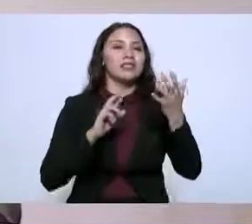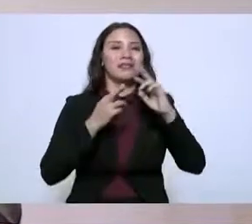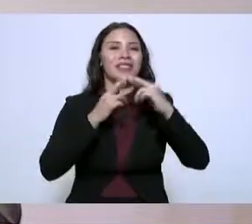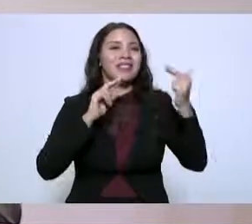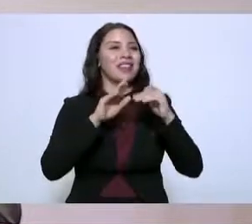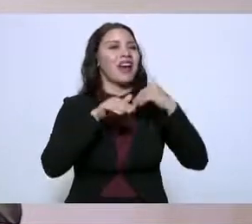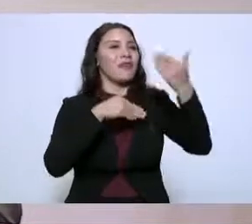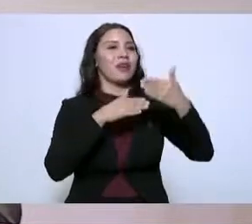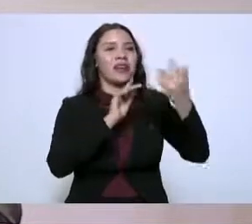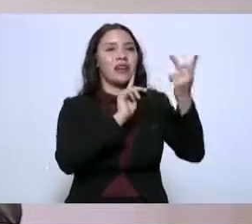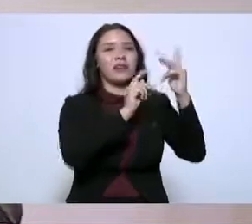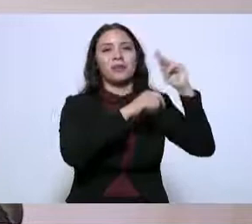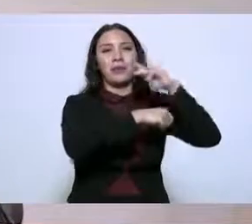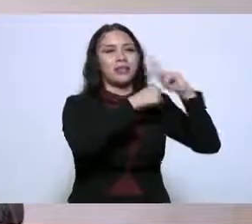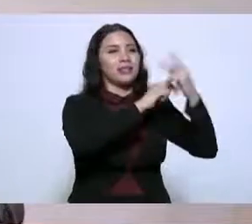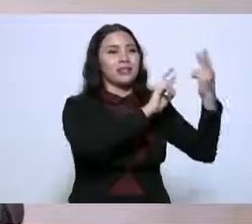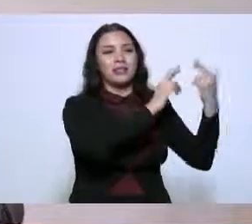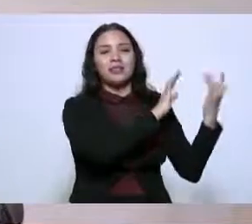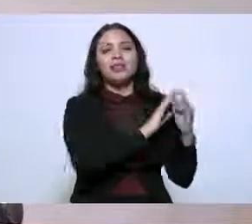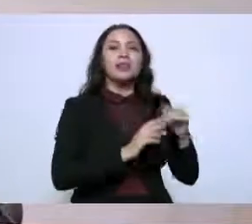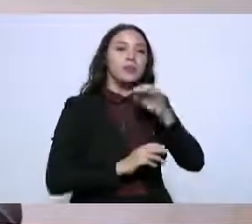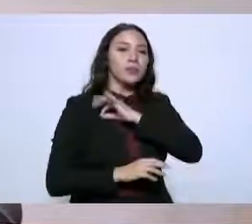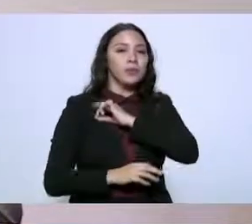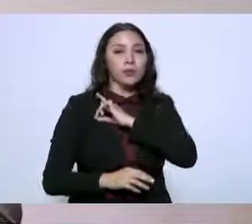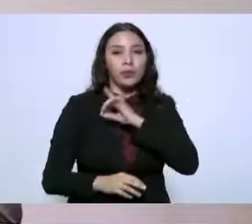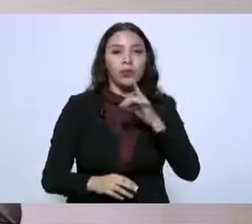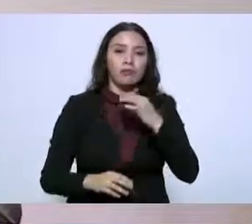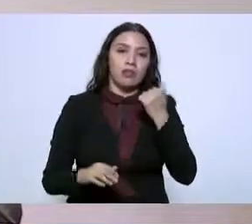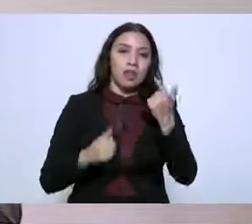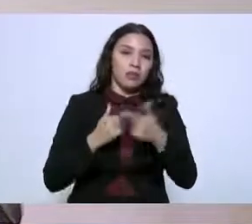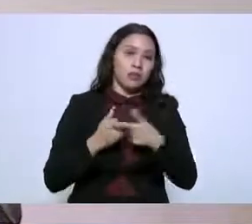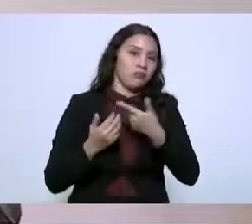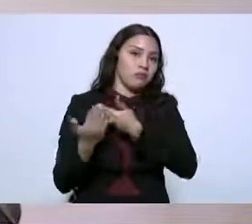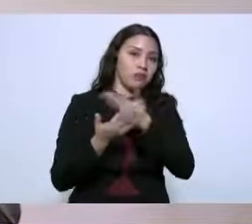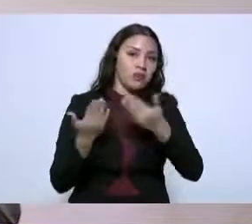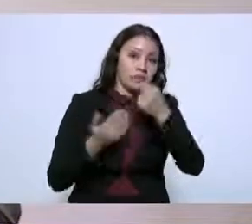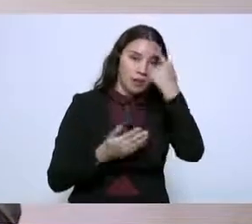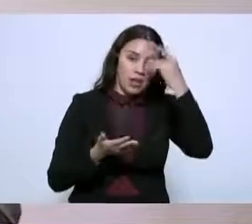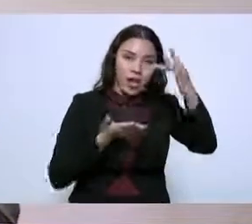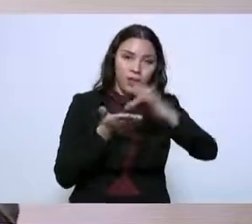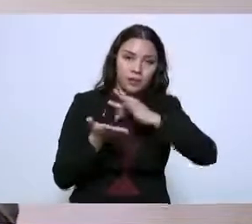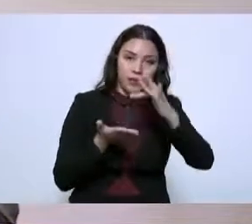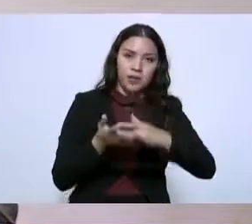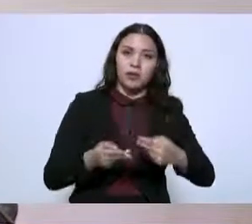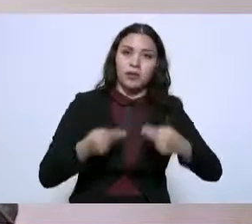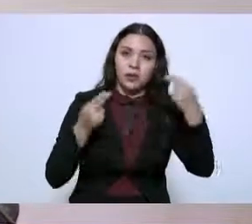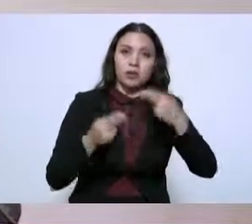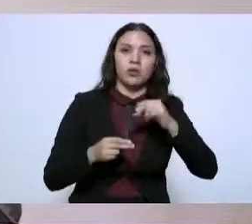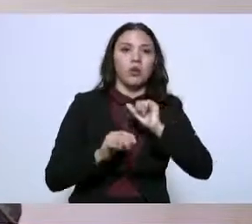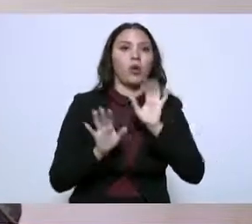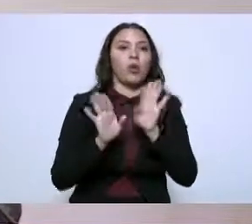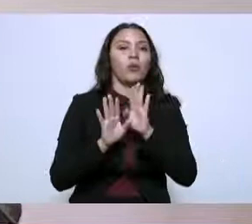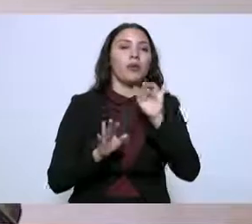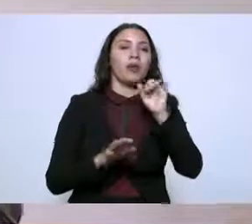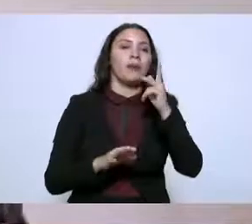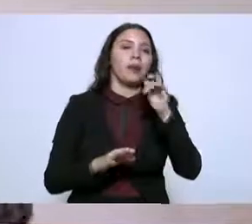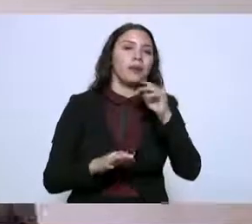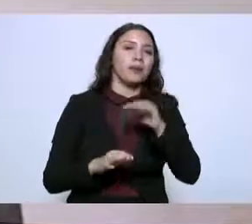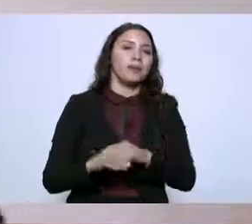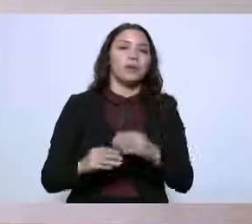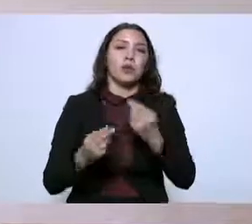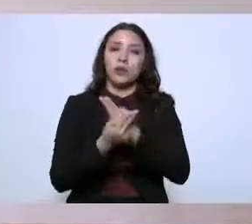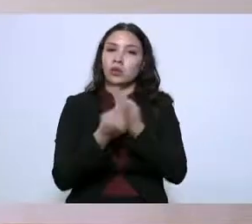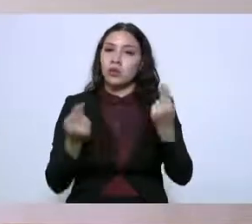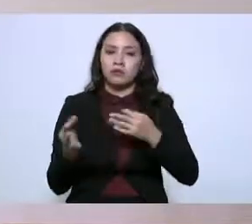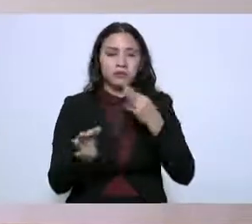Exteriores y de Hacienda podamos tener, si así es conveniente, los apoyos y la negociación con el NADBank. Así